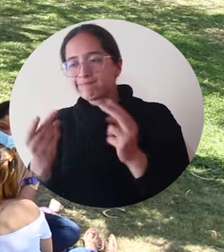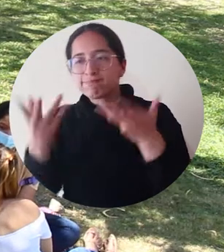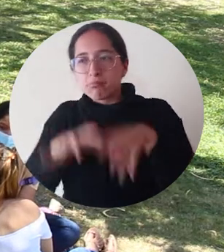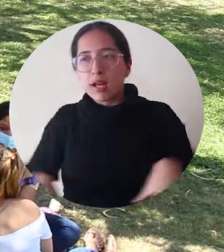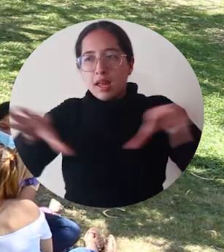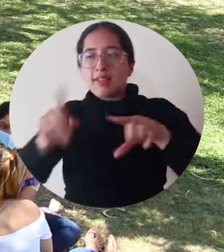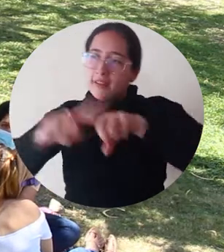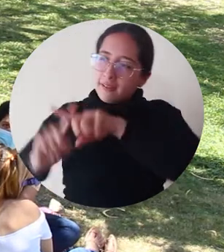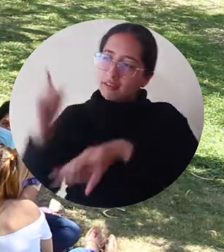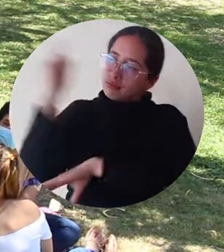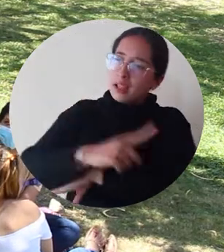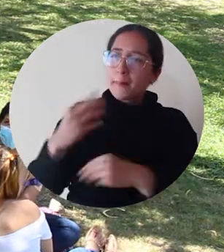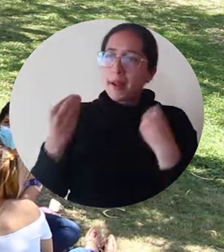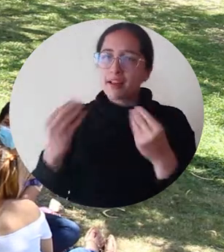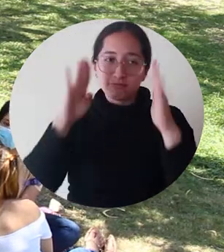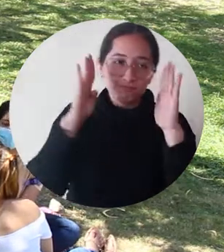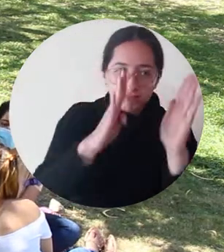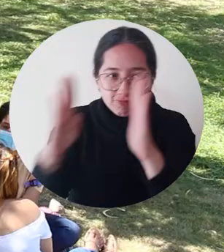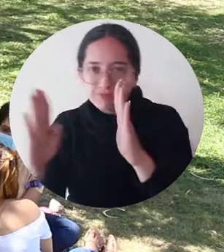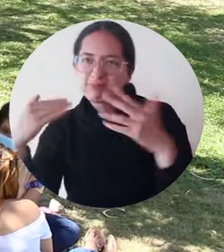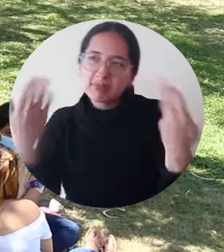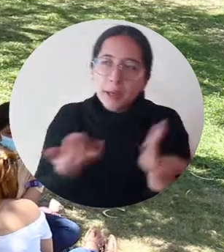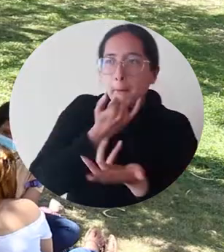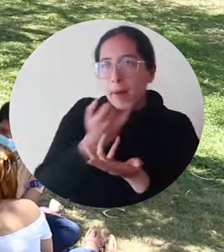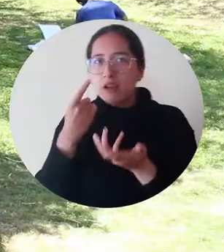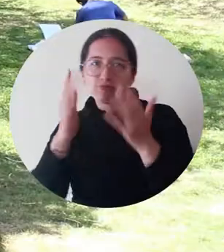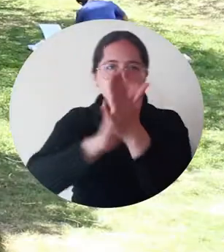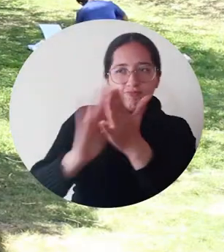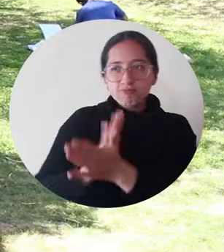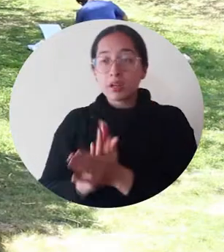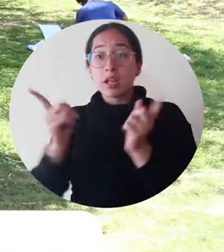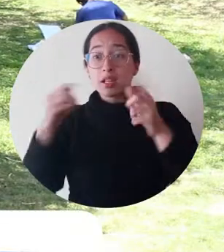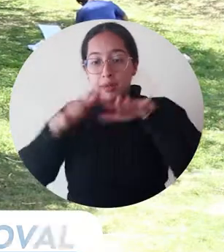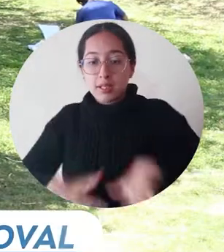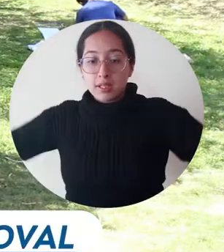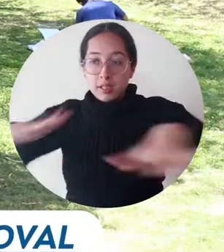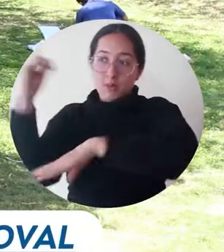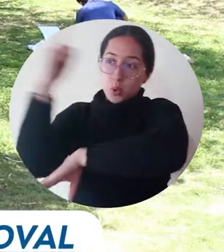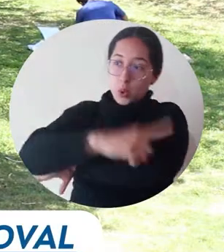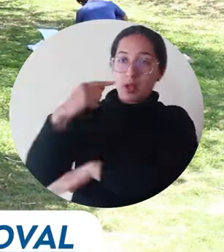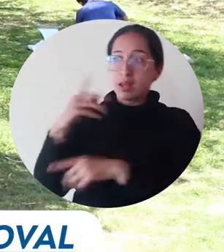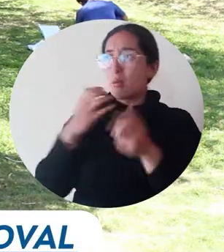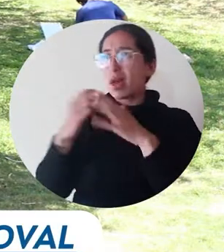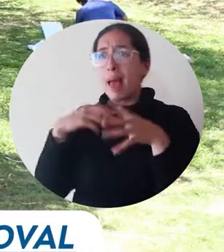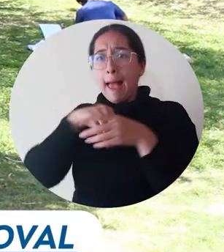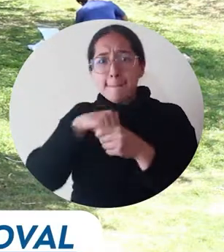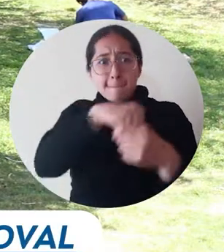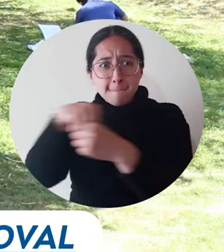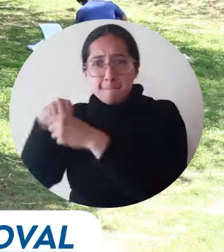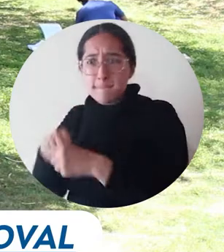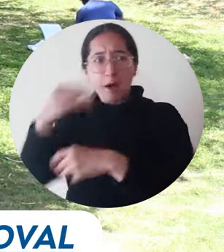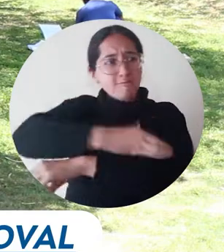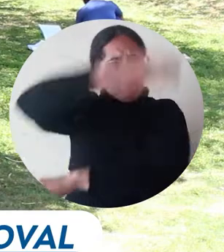un espacio para la contención, para escuchar, para abordar. La intención es también poner a disposición de la comunidad